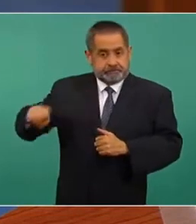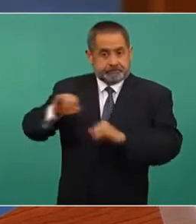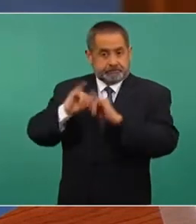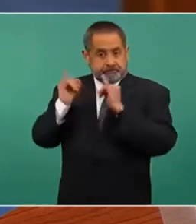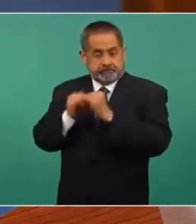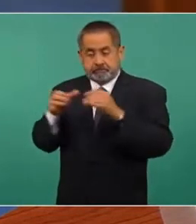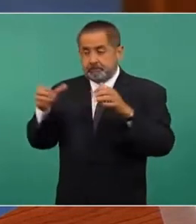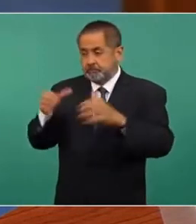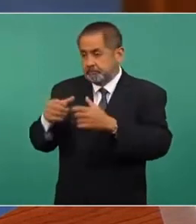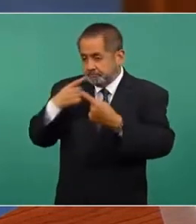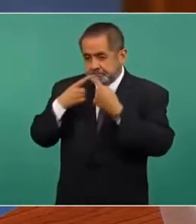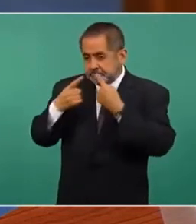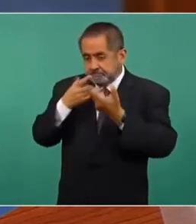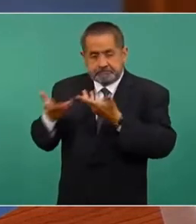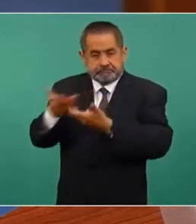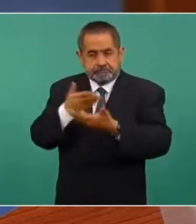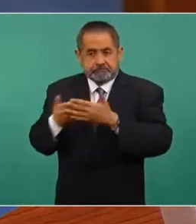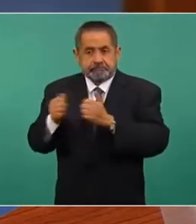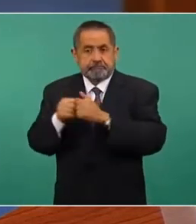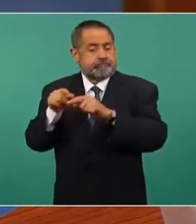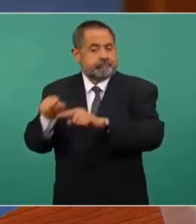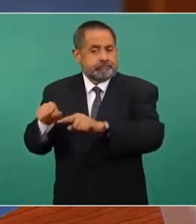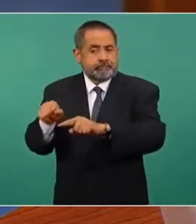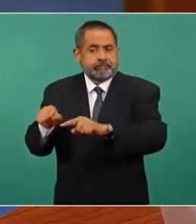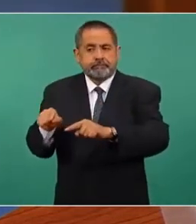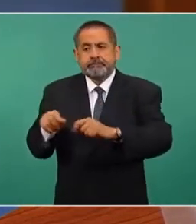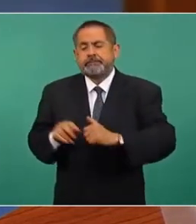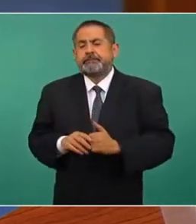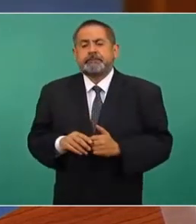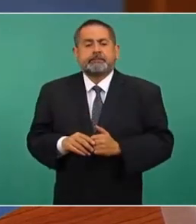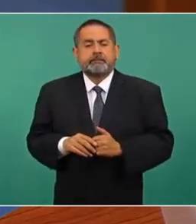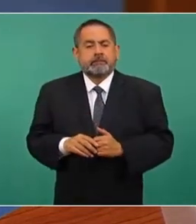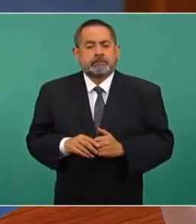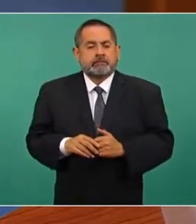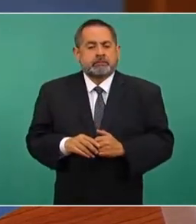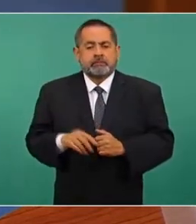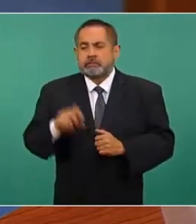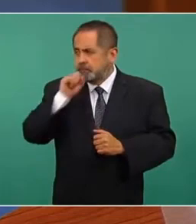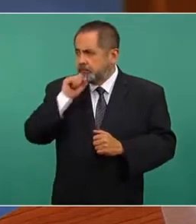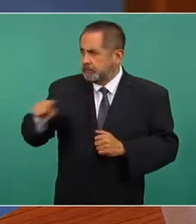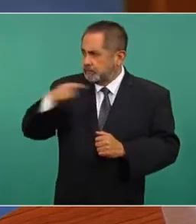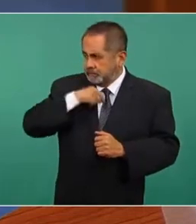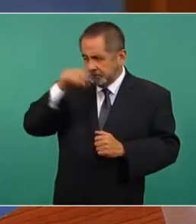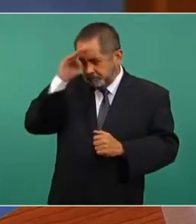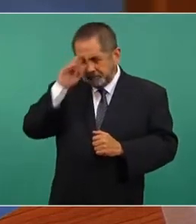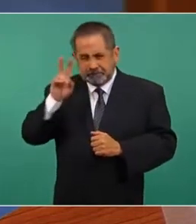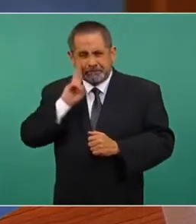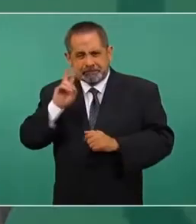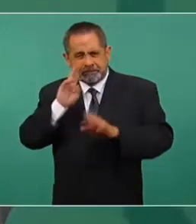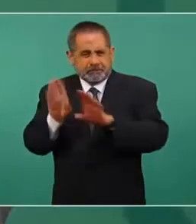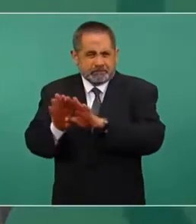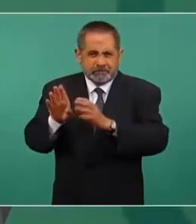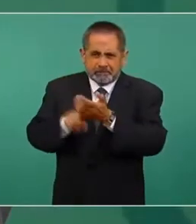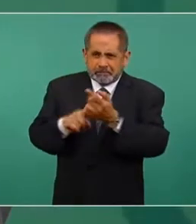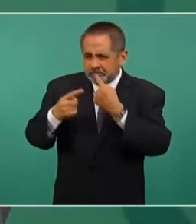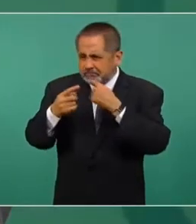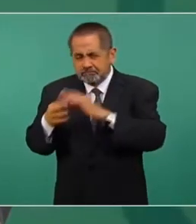hacemos el balance sobre